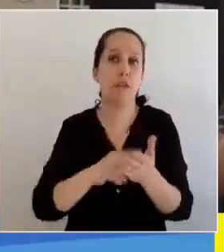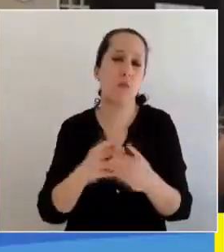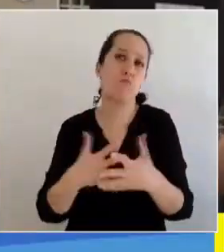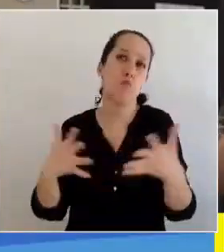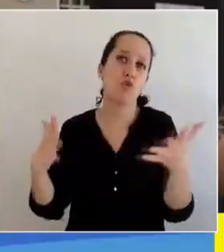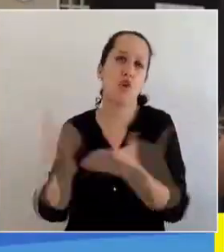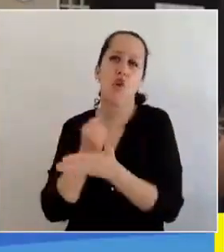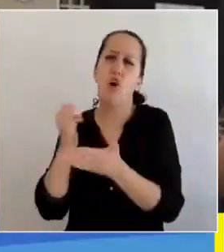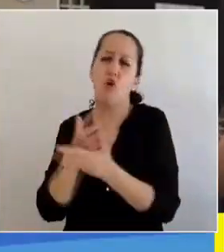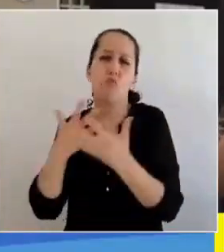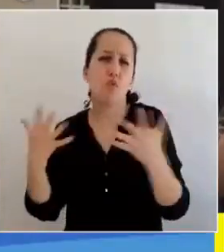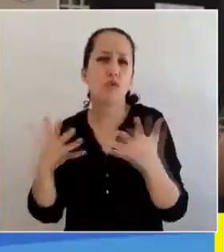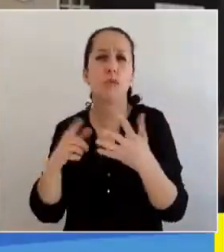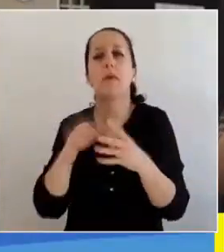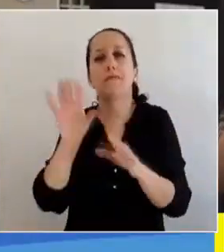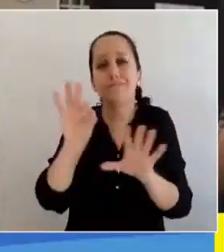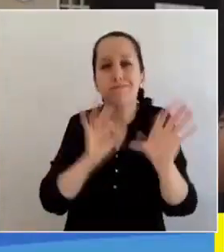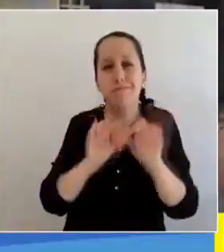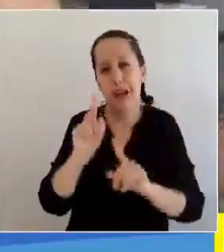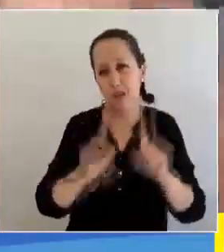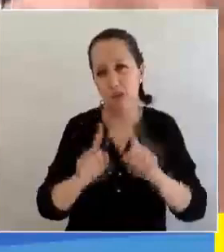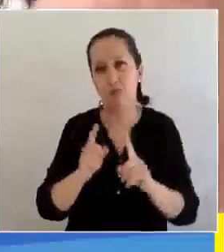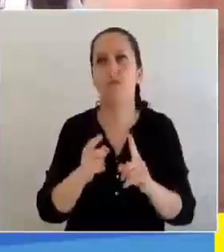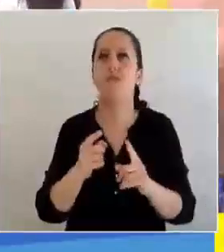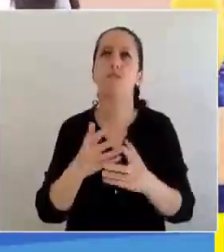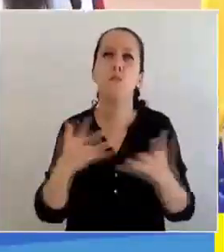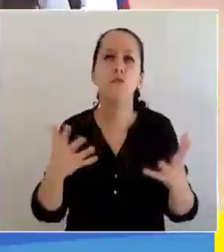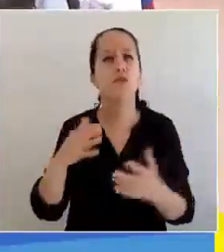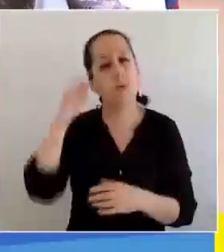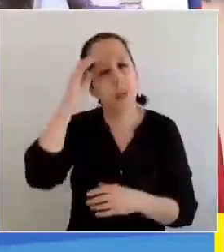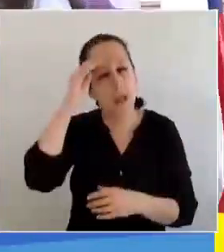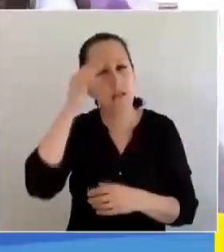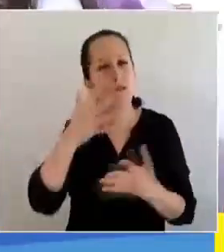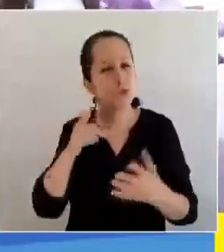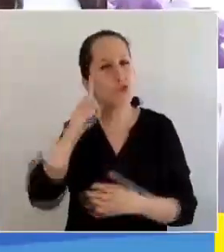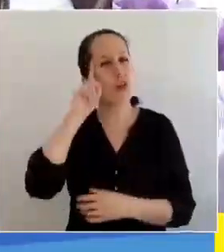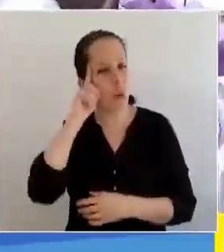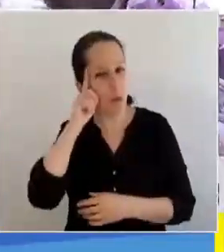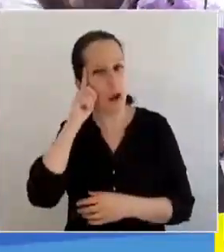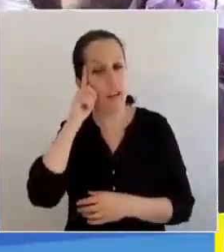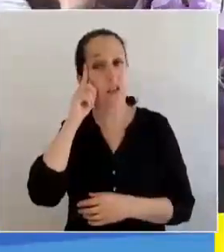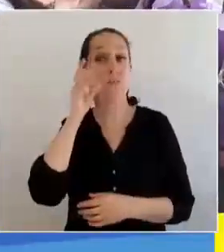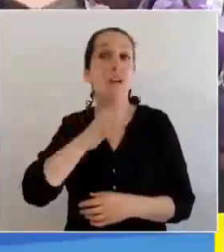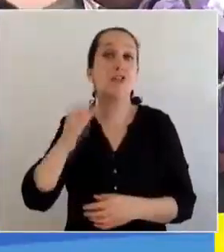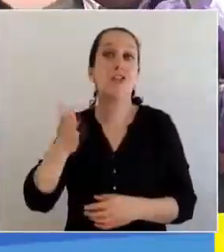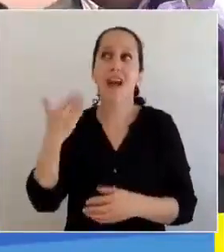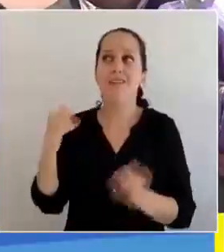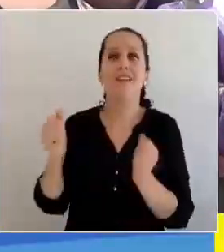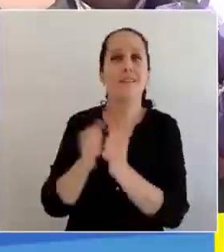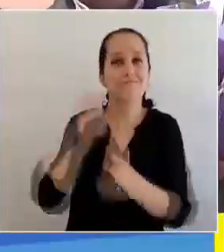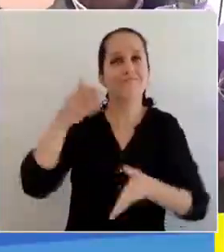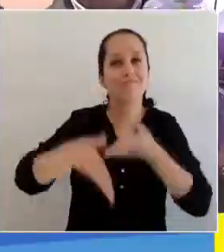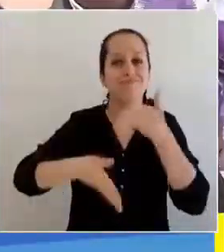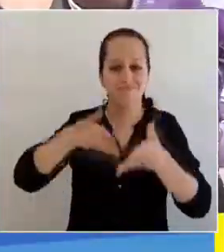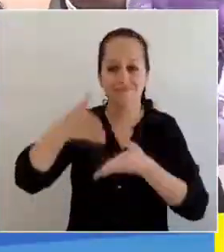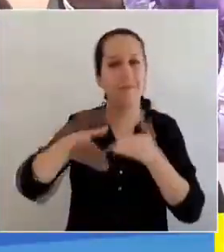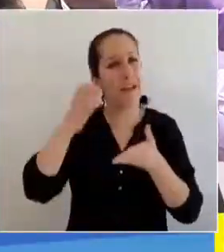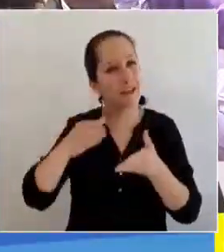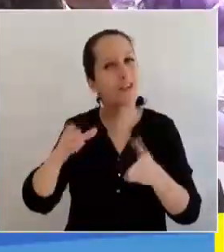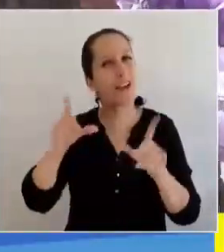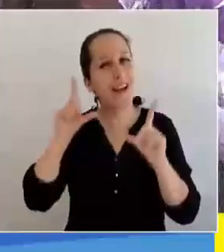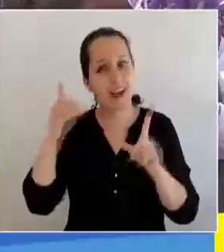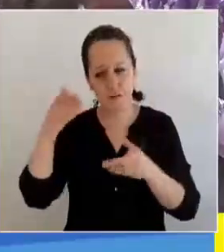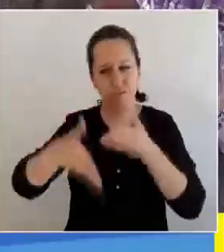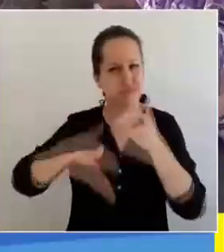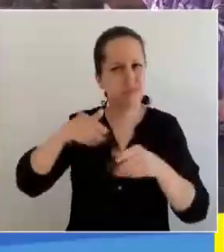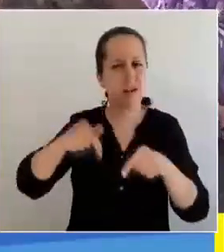hitos fuera porque hay muchas cosas que hemos vivido, muchas cosas que recordamos en estos 10 años, sobre todo a las personas que nos acompañaron, estuvieron